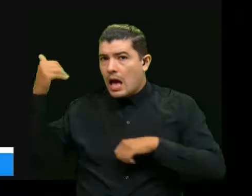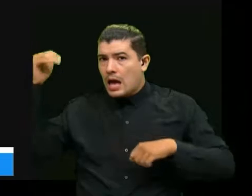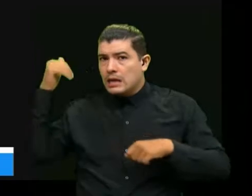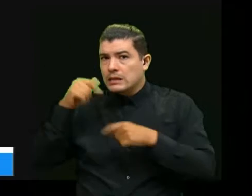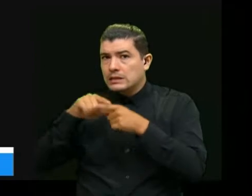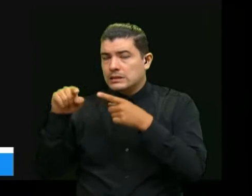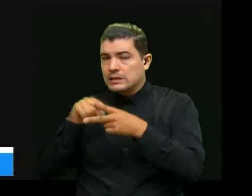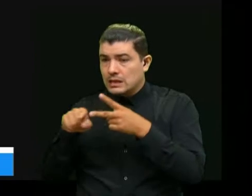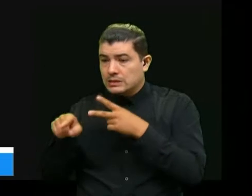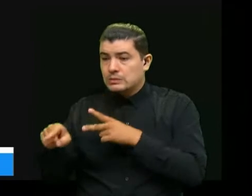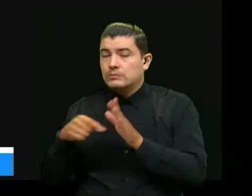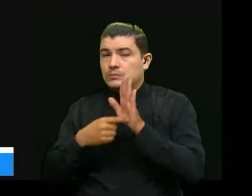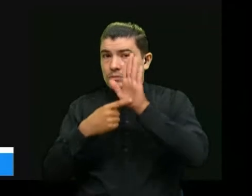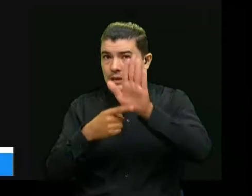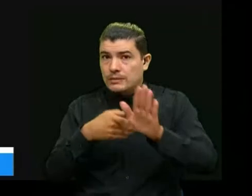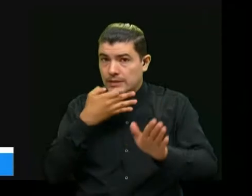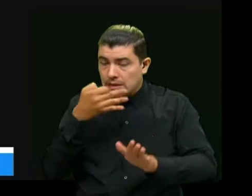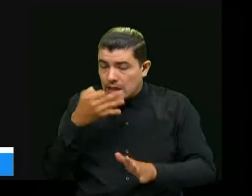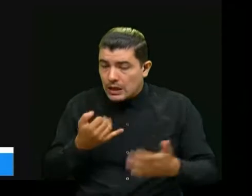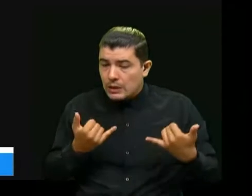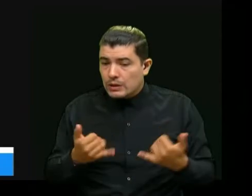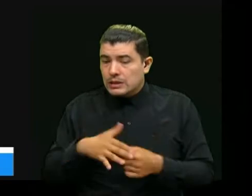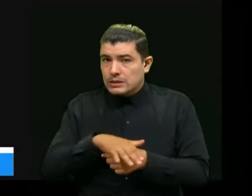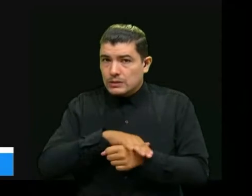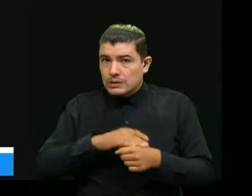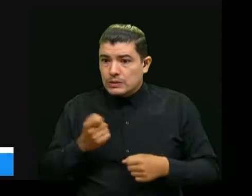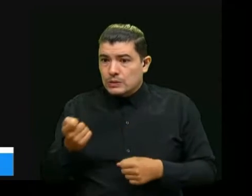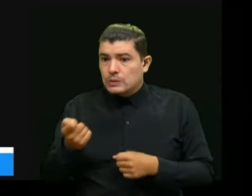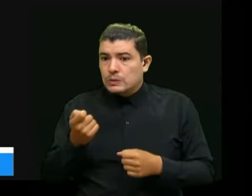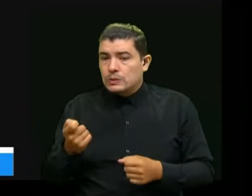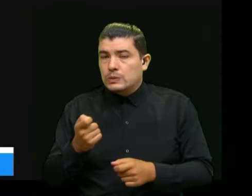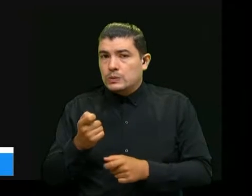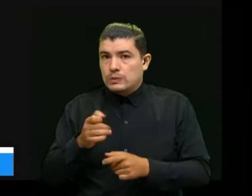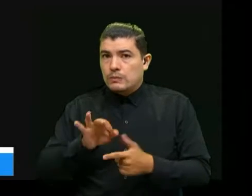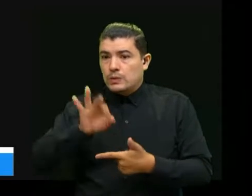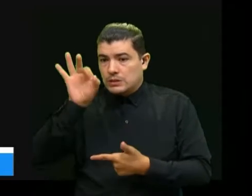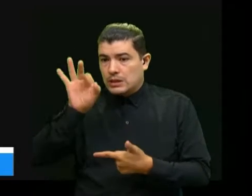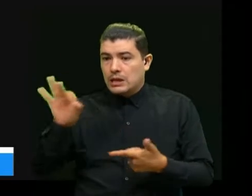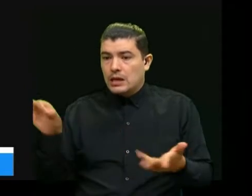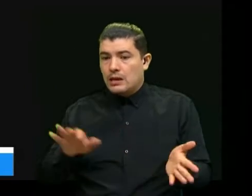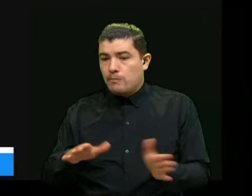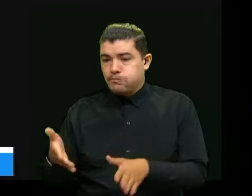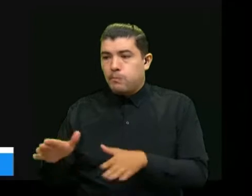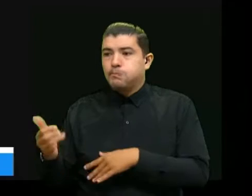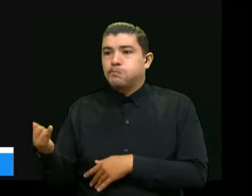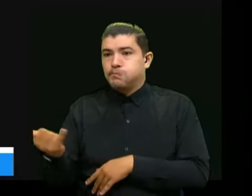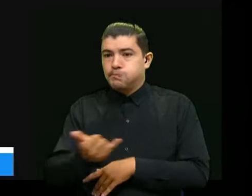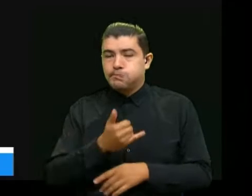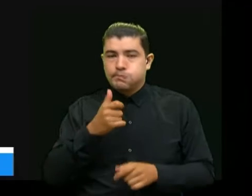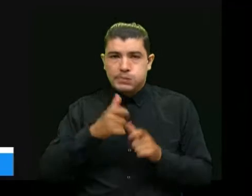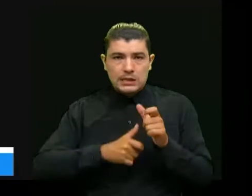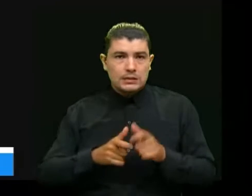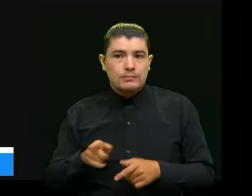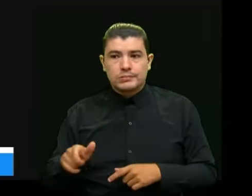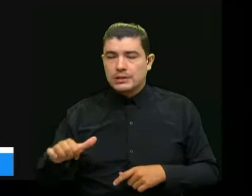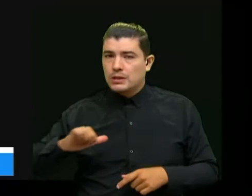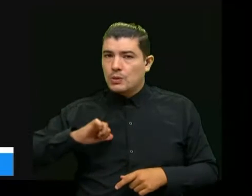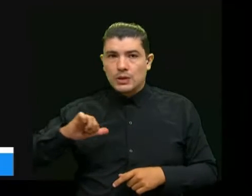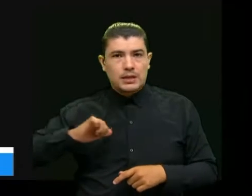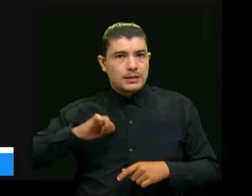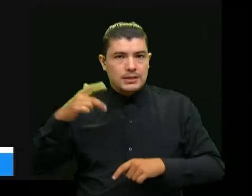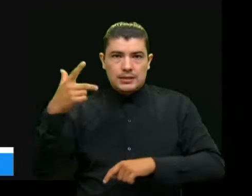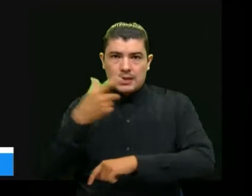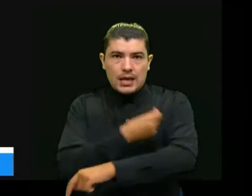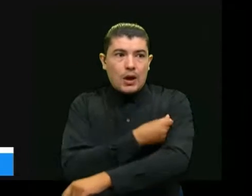muestran cómo desafortunadamente han fallecido una proporción muy alta de personas que no tienen su vacuna y